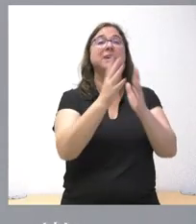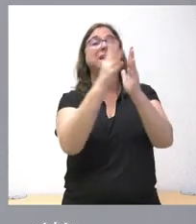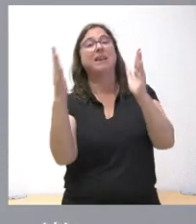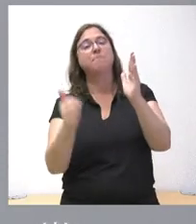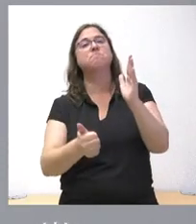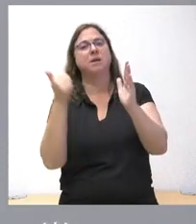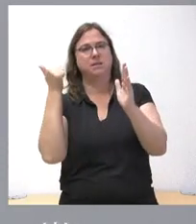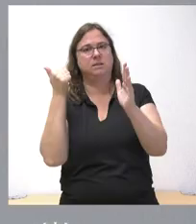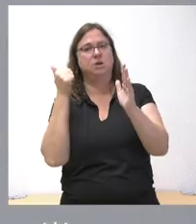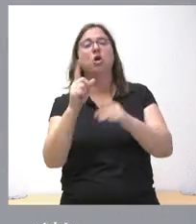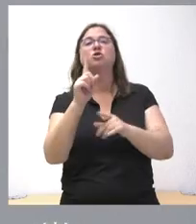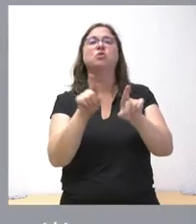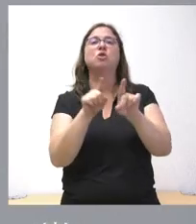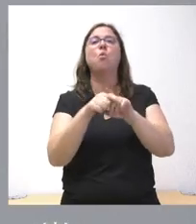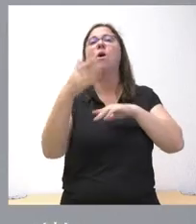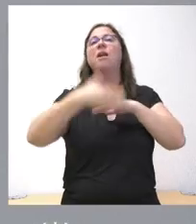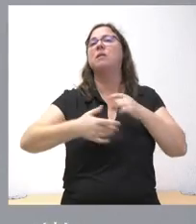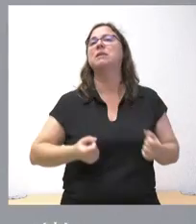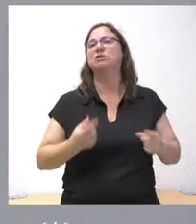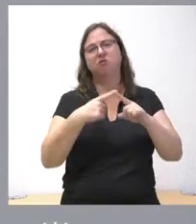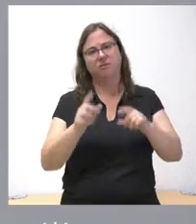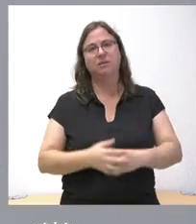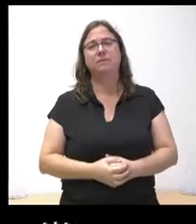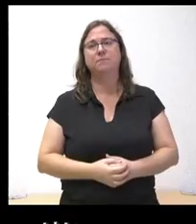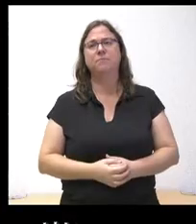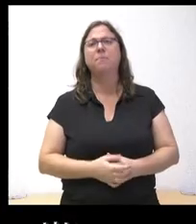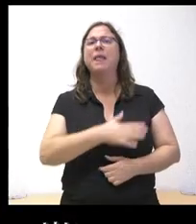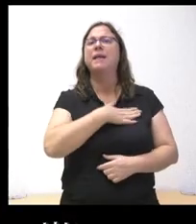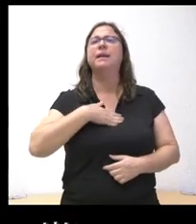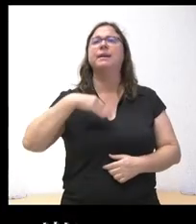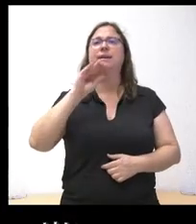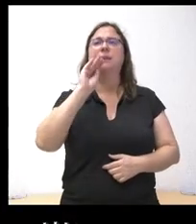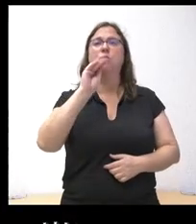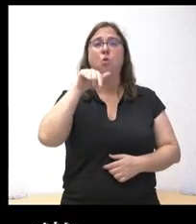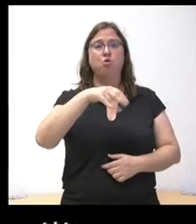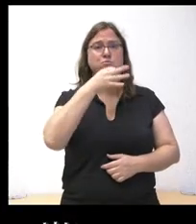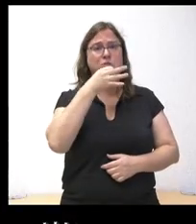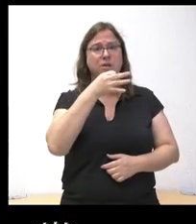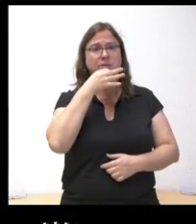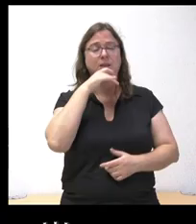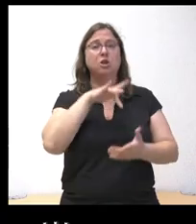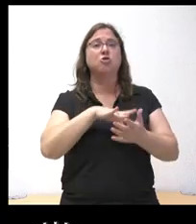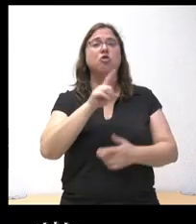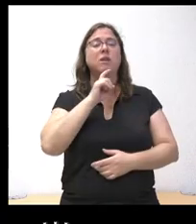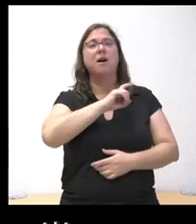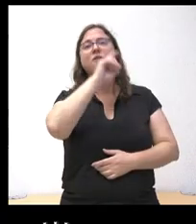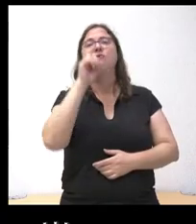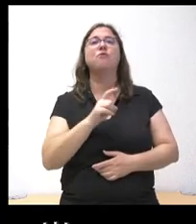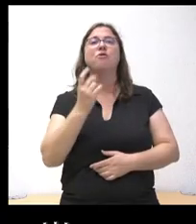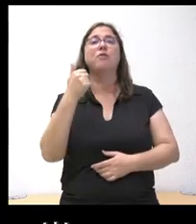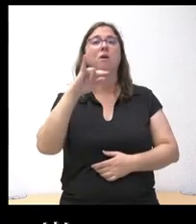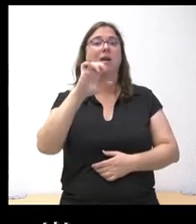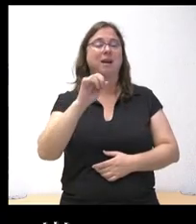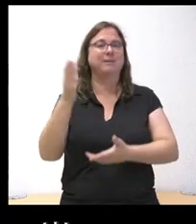fuera simplemente un límite de gasto no financiero. Sí, quería preguntarle también, esta tarde recibe la Fundación Anclaje a los trabajadores de Bimbo.